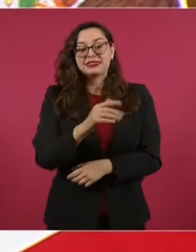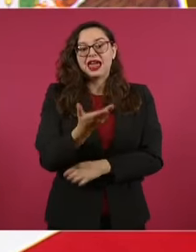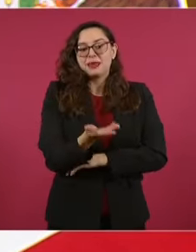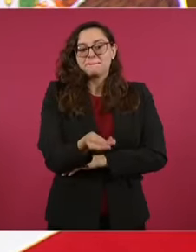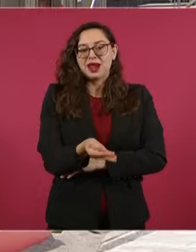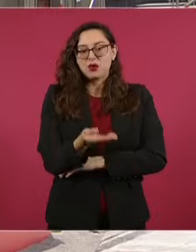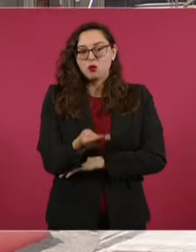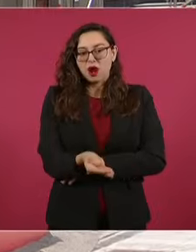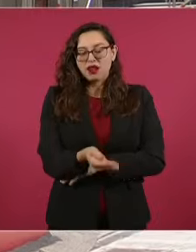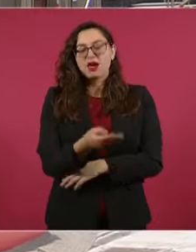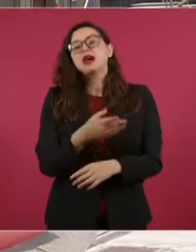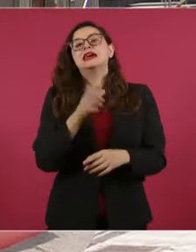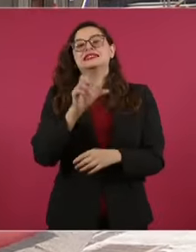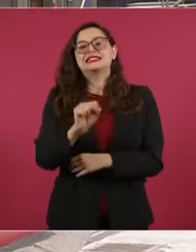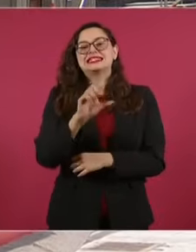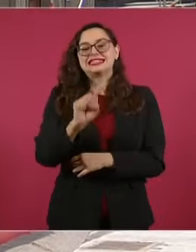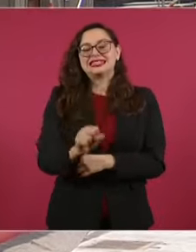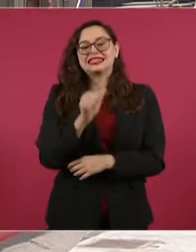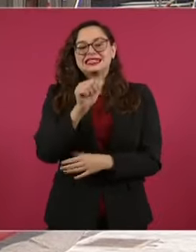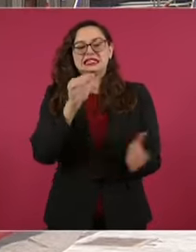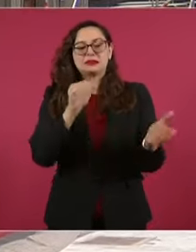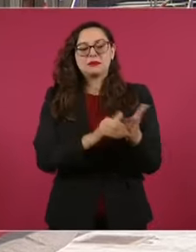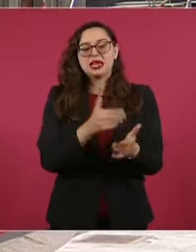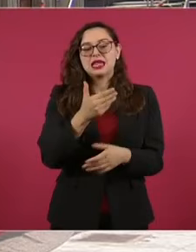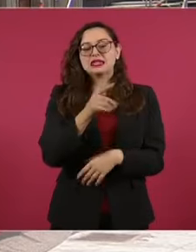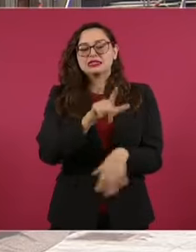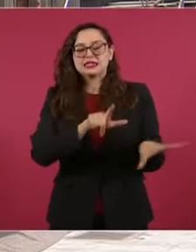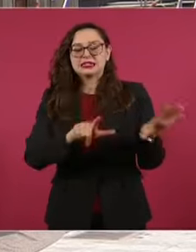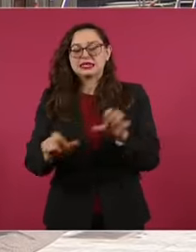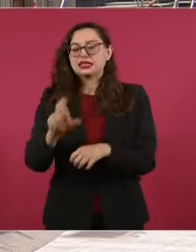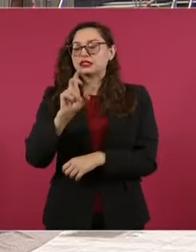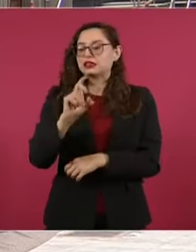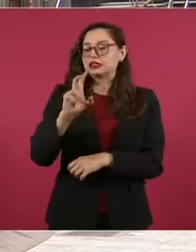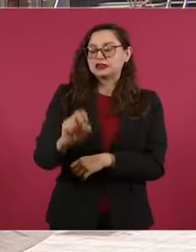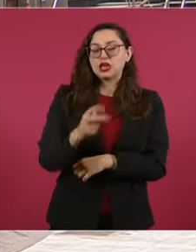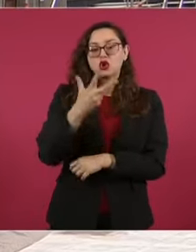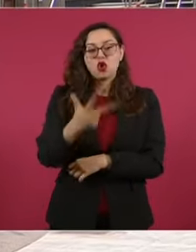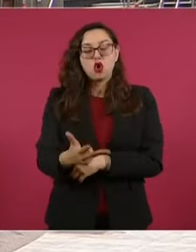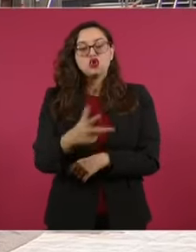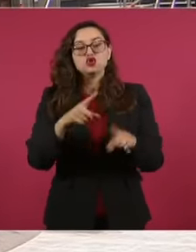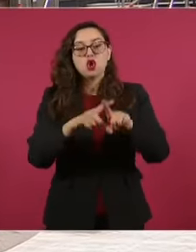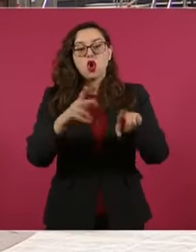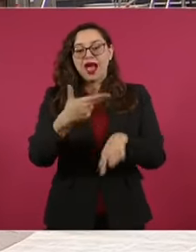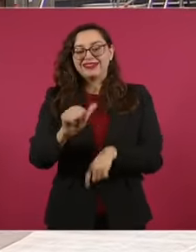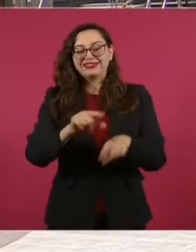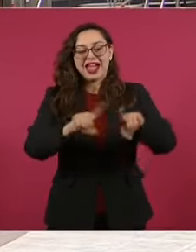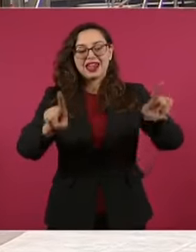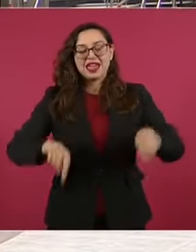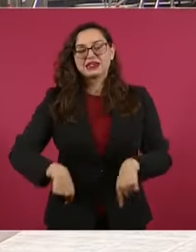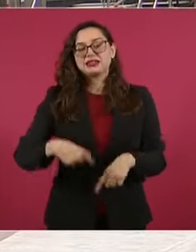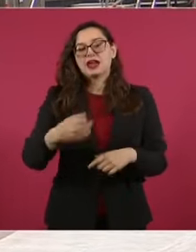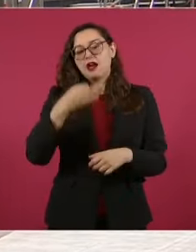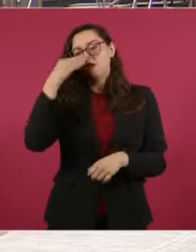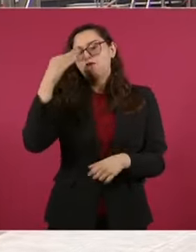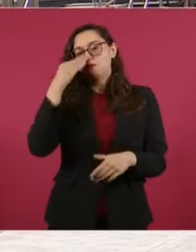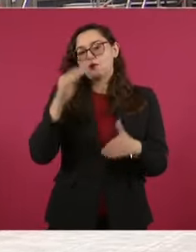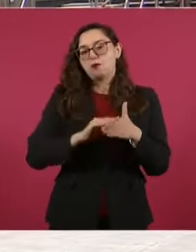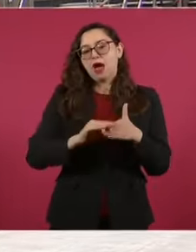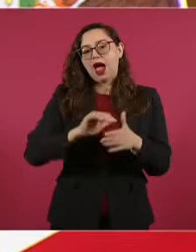marihuana y 66 mil 738 de amapola, así como dos mil